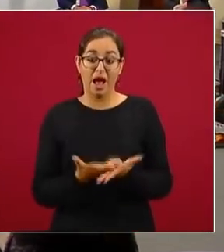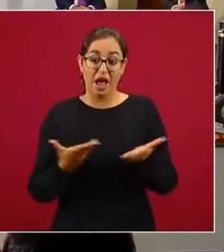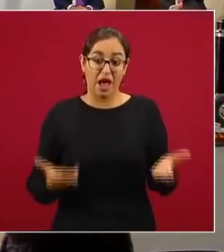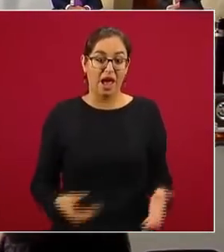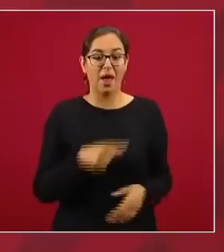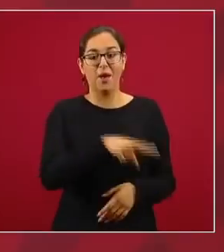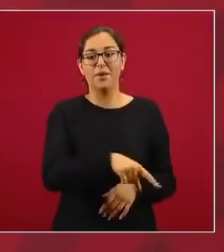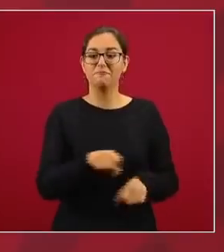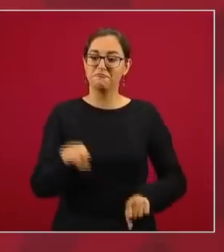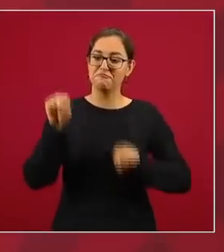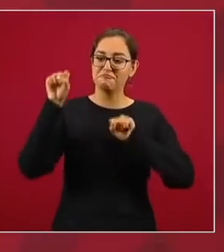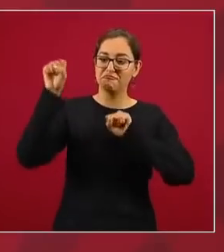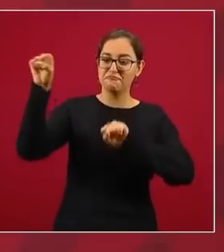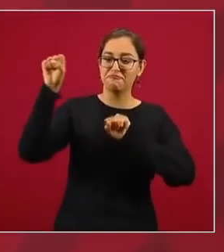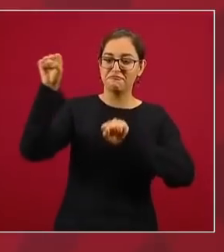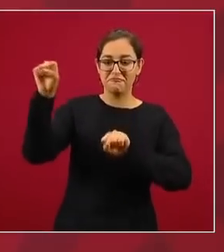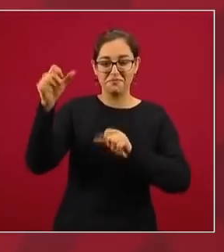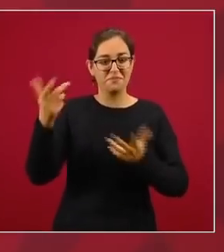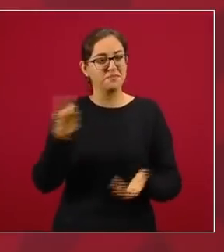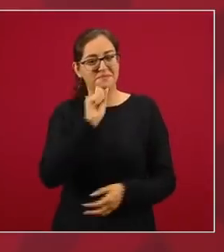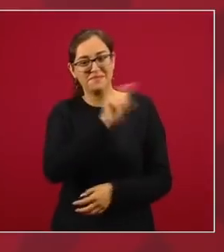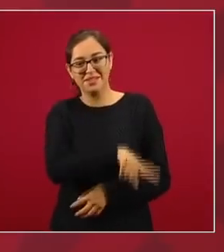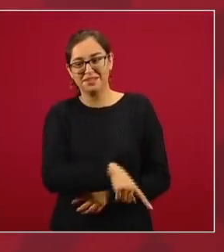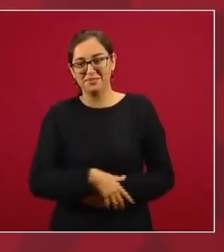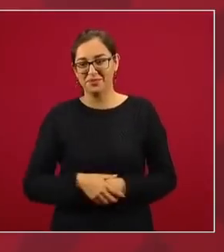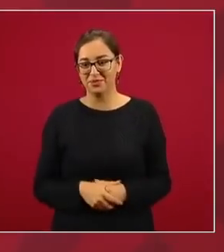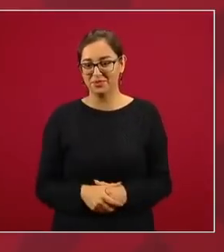dirigentes de esta movilización.